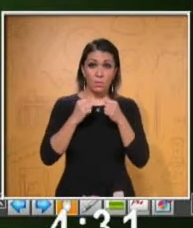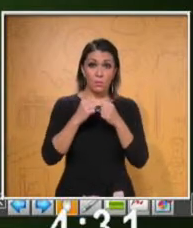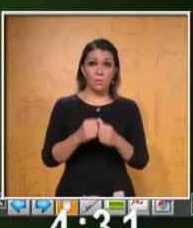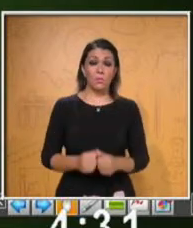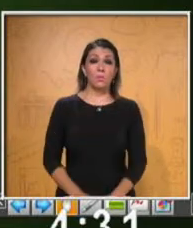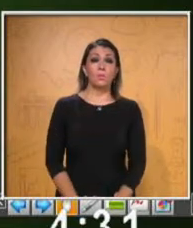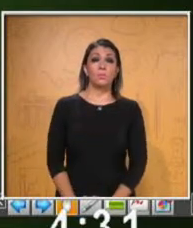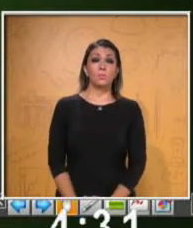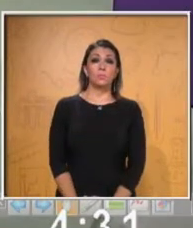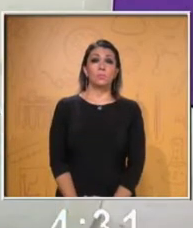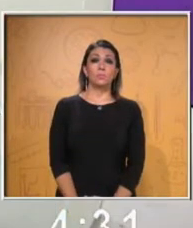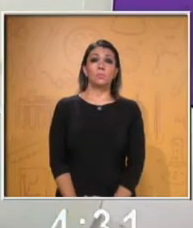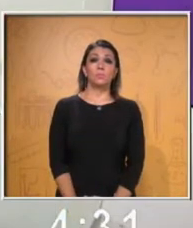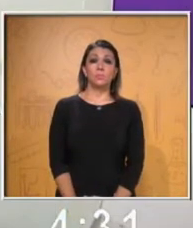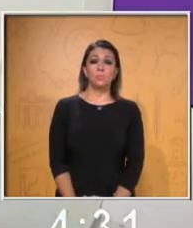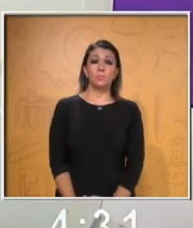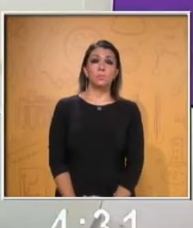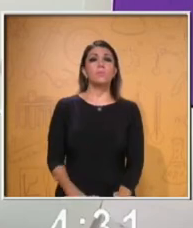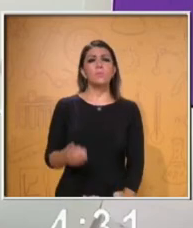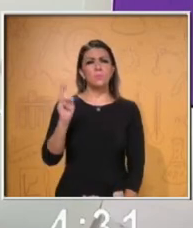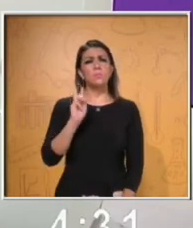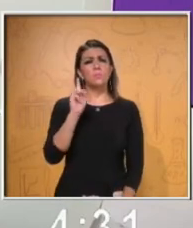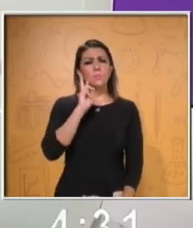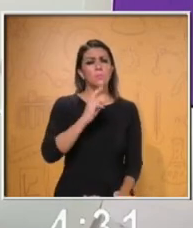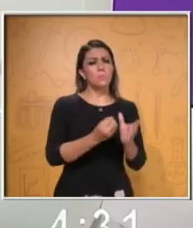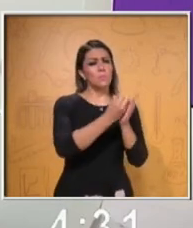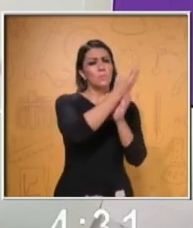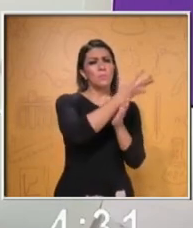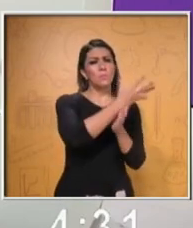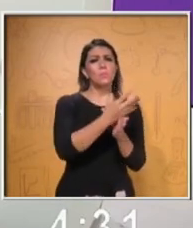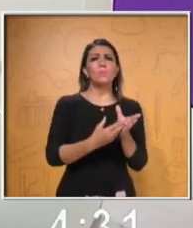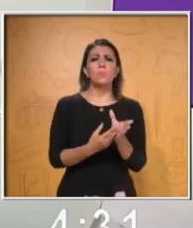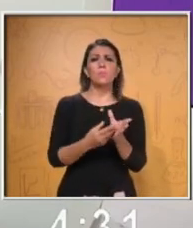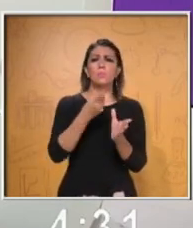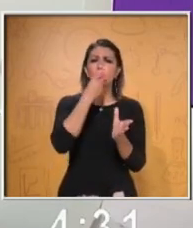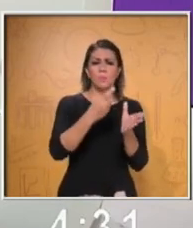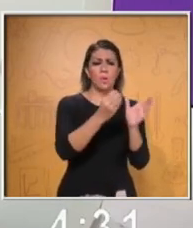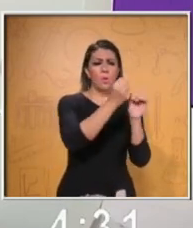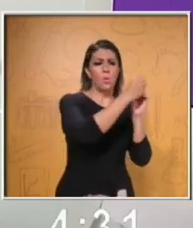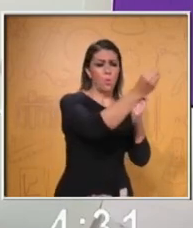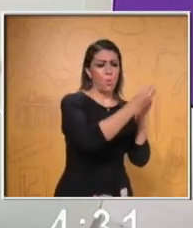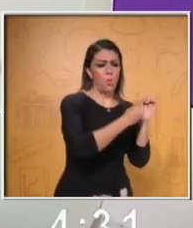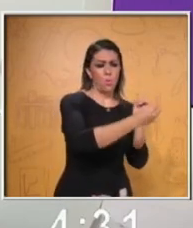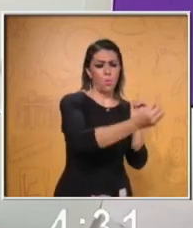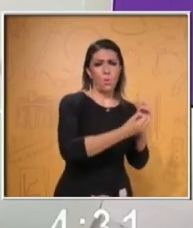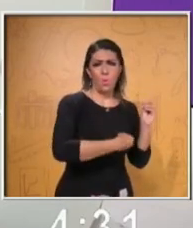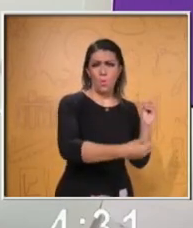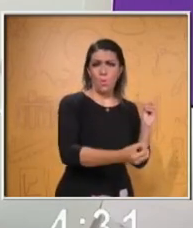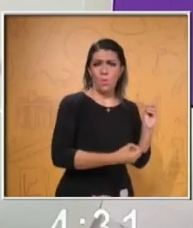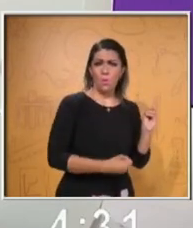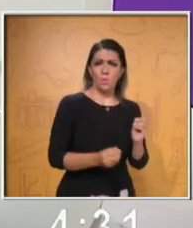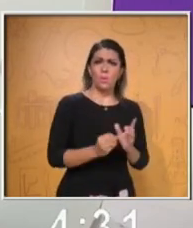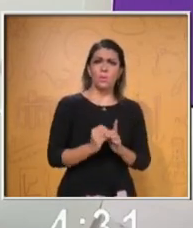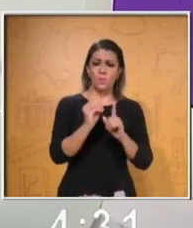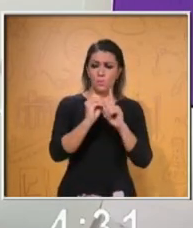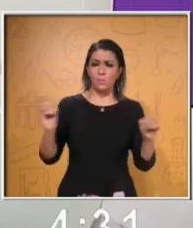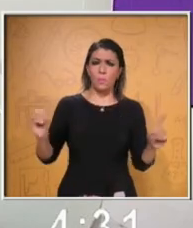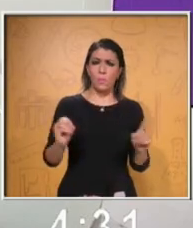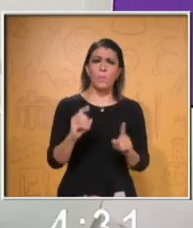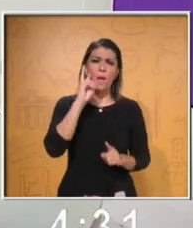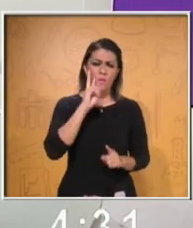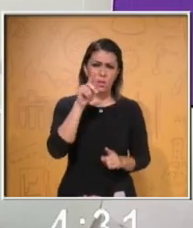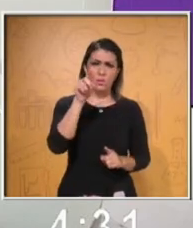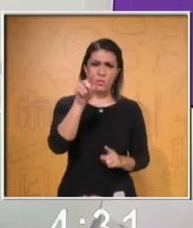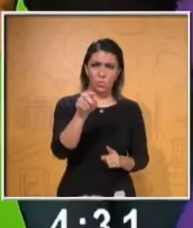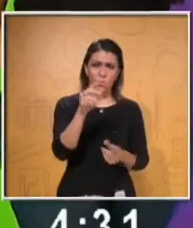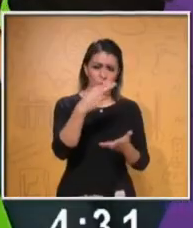presentación oral. Y en un